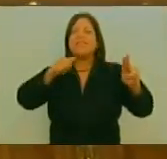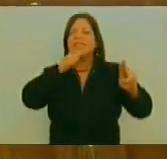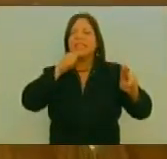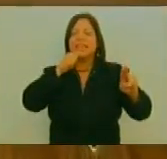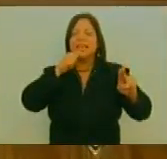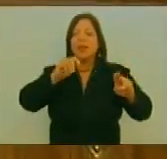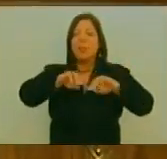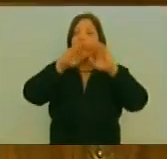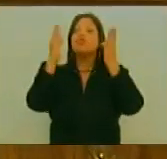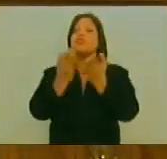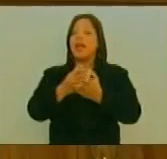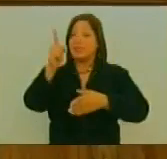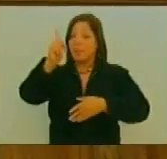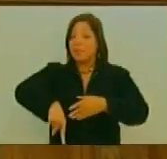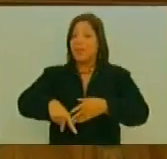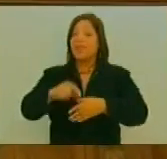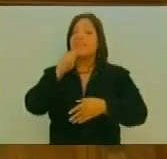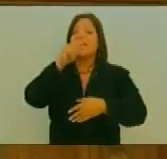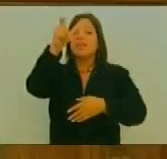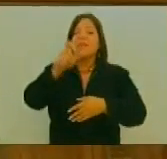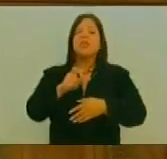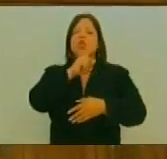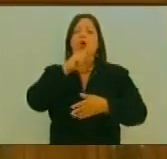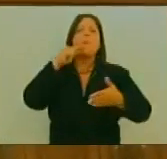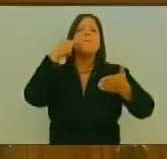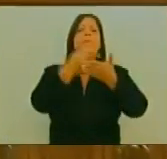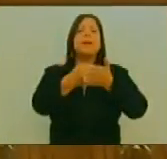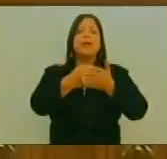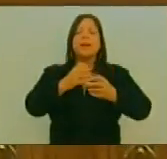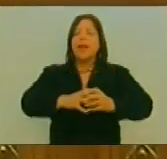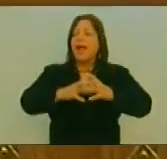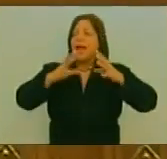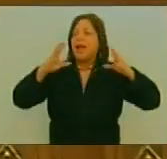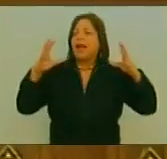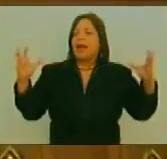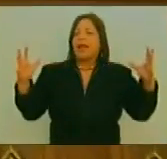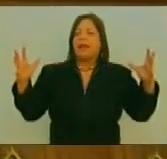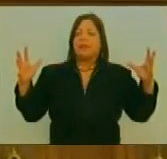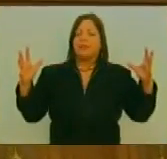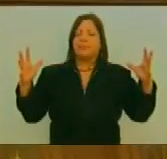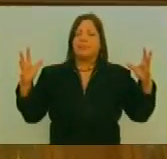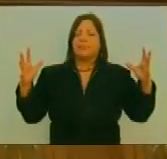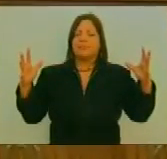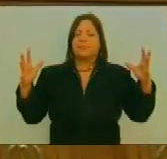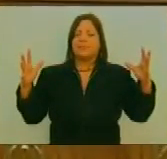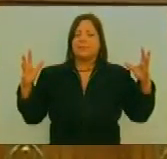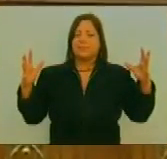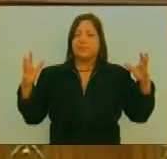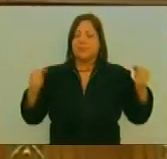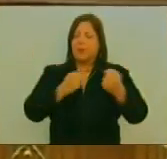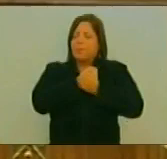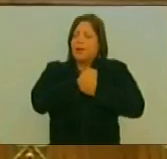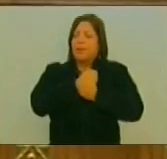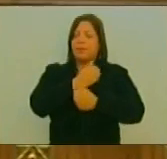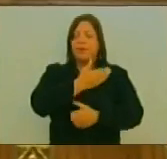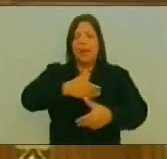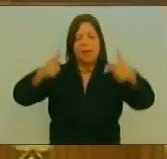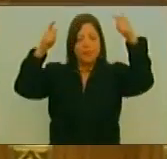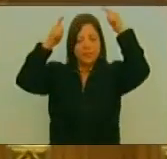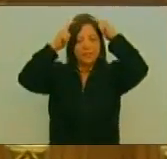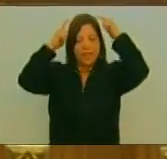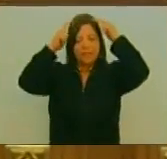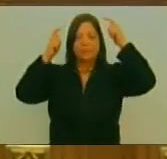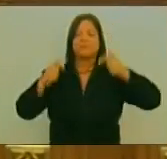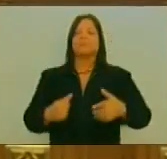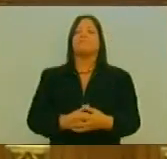Referencia Mundial Y Ese Nuestro Gran Padre Hugo Rafael Chávez Fría